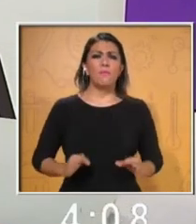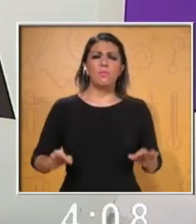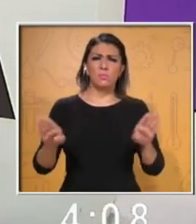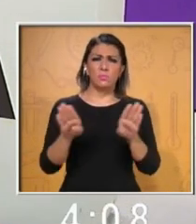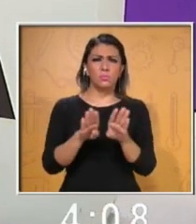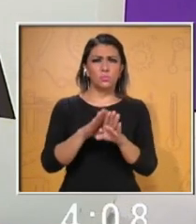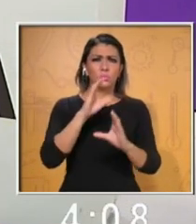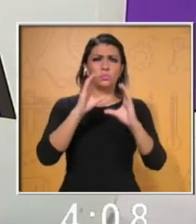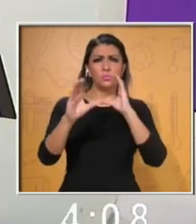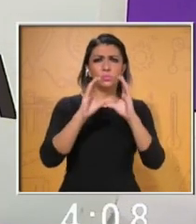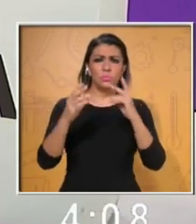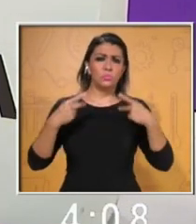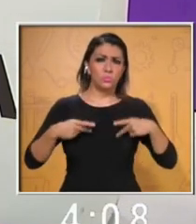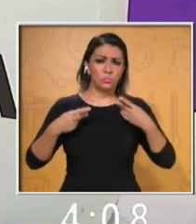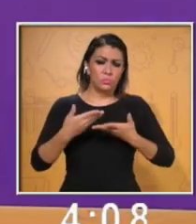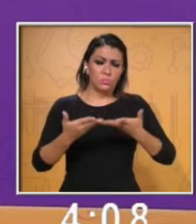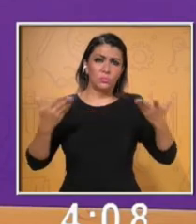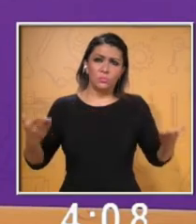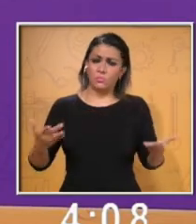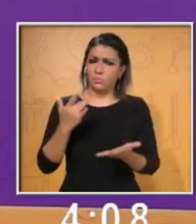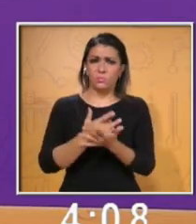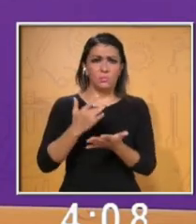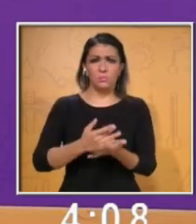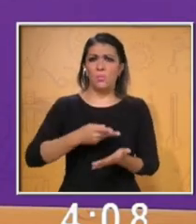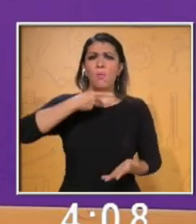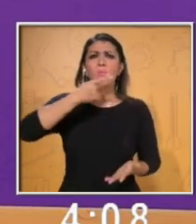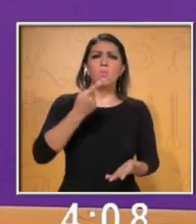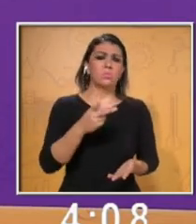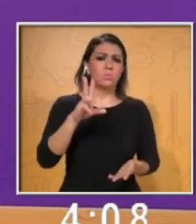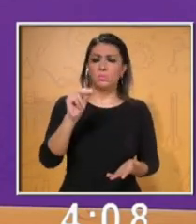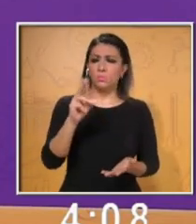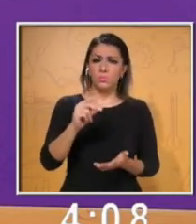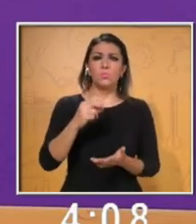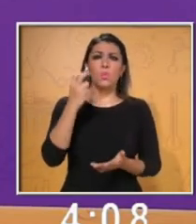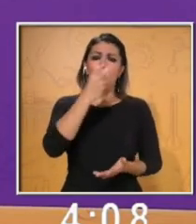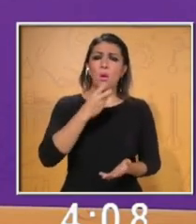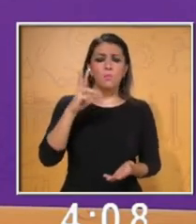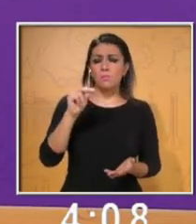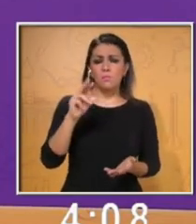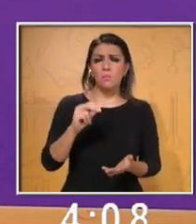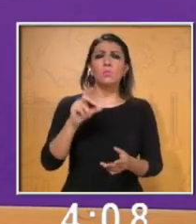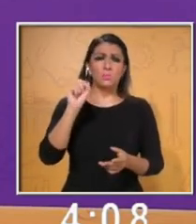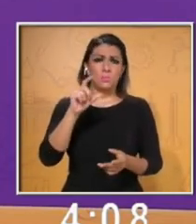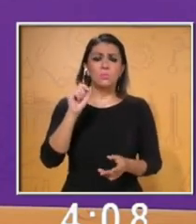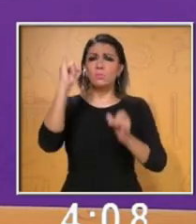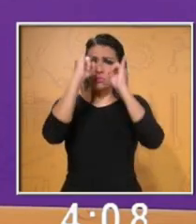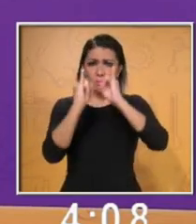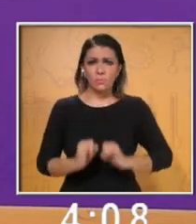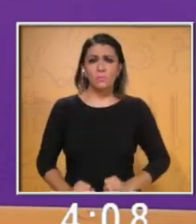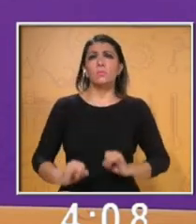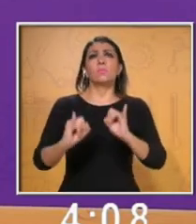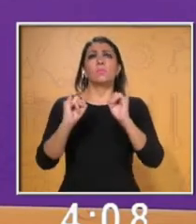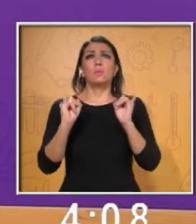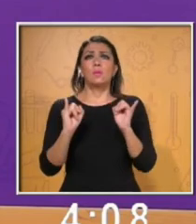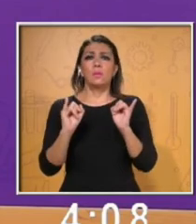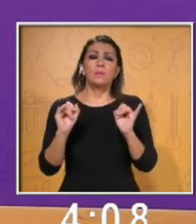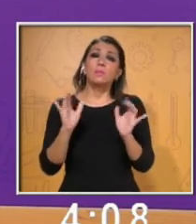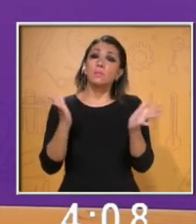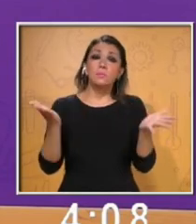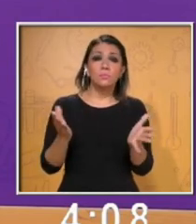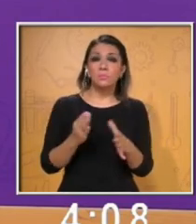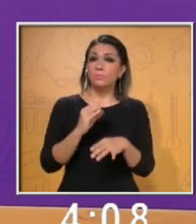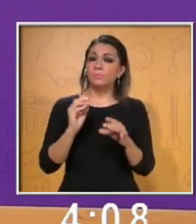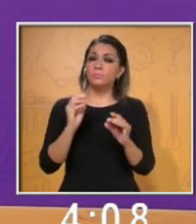actualidad, no solamente de manera hablada, no solamente con imágenes que puedes expresar sentimientos,